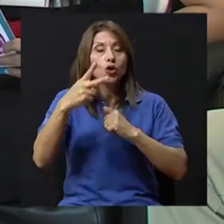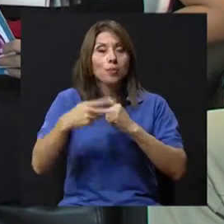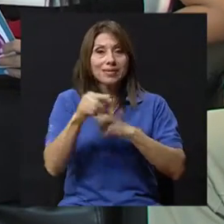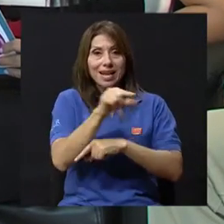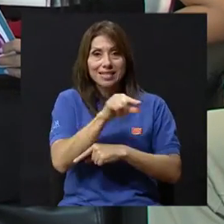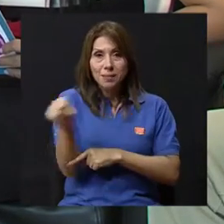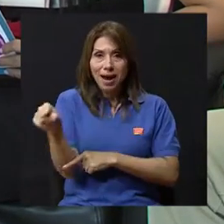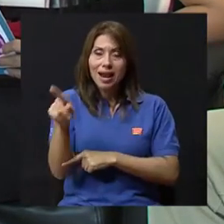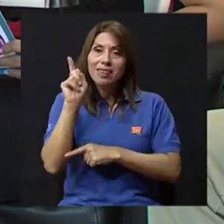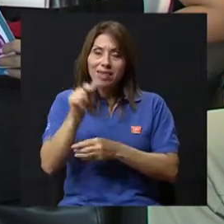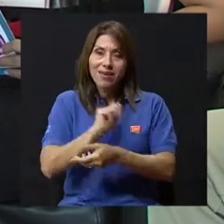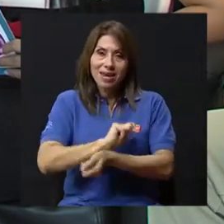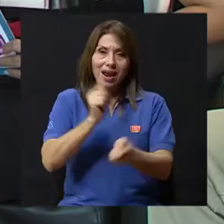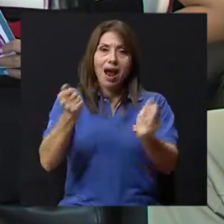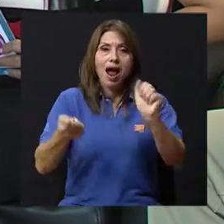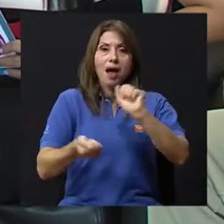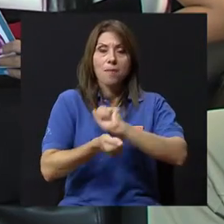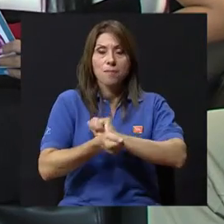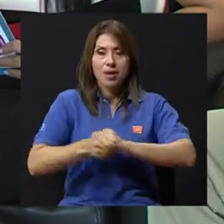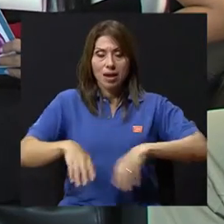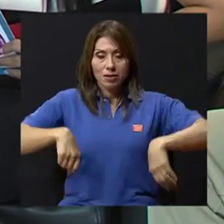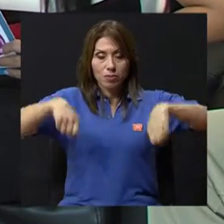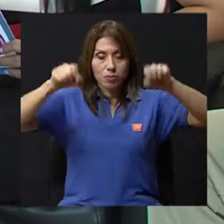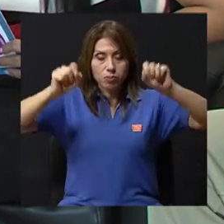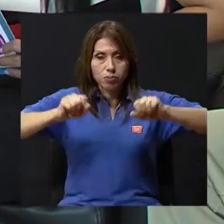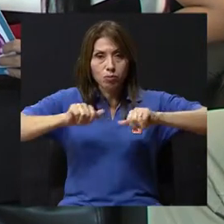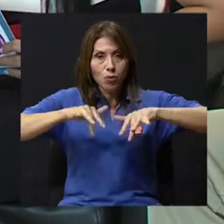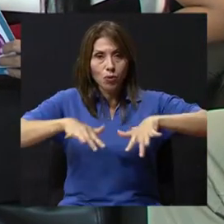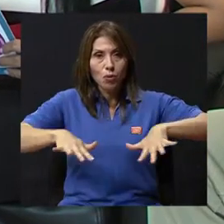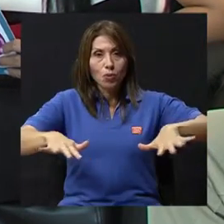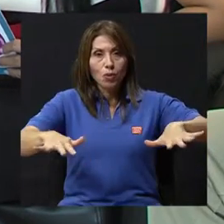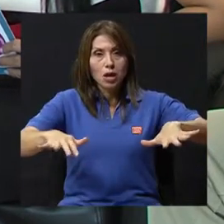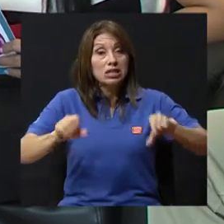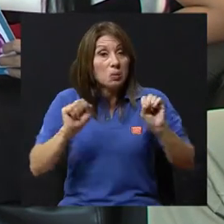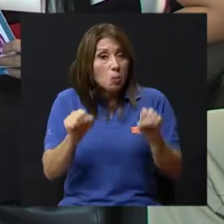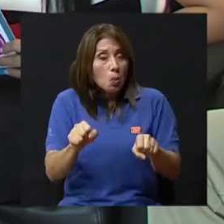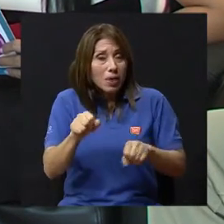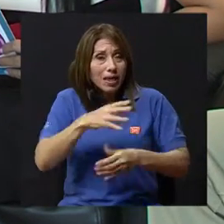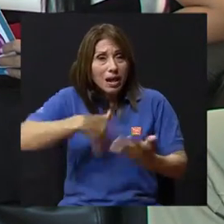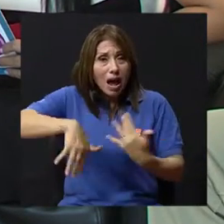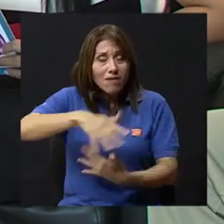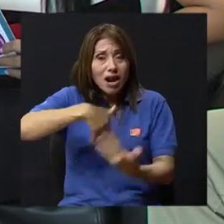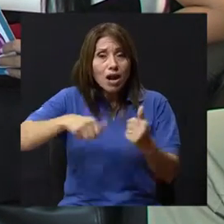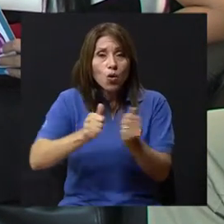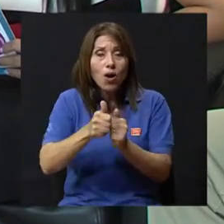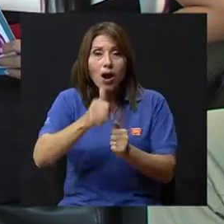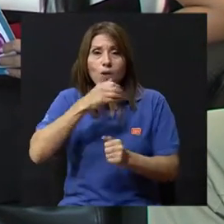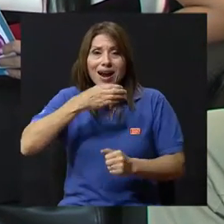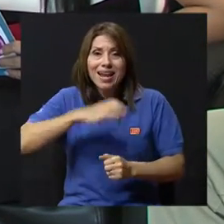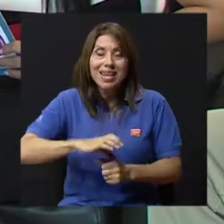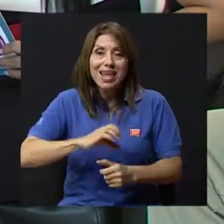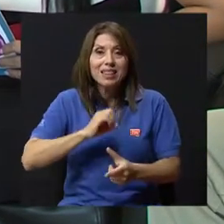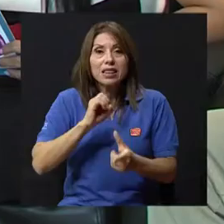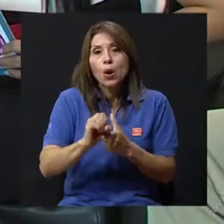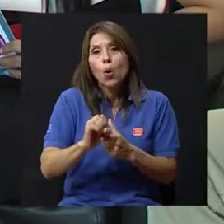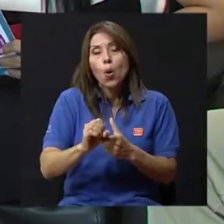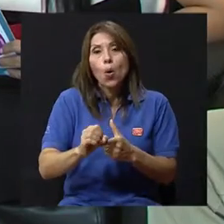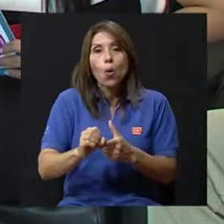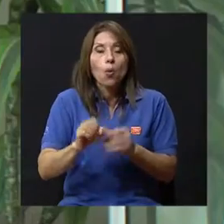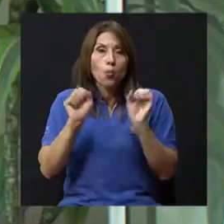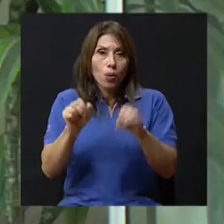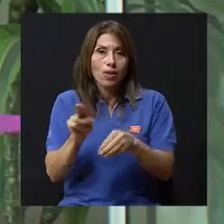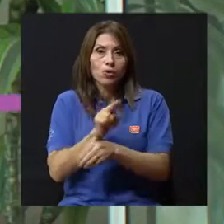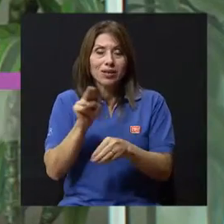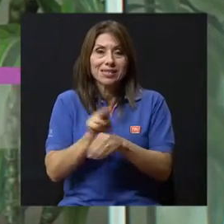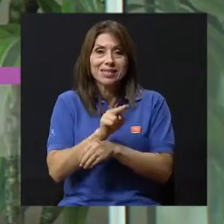semana. Si es posible, lavarla con agua bien caliente, incluso con una secadora o si no, a planchar esa ropa de